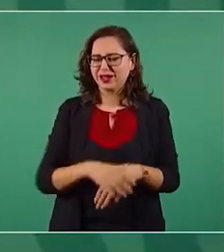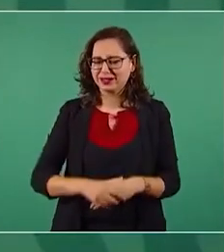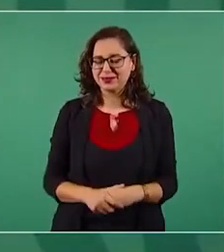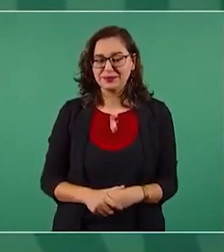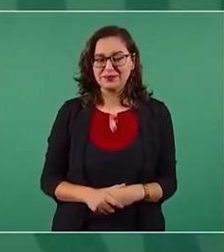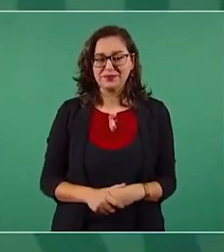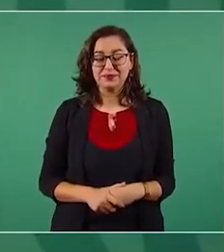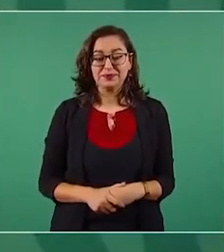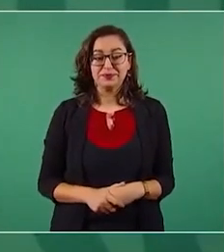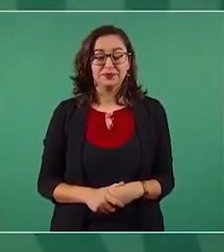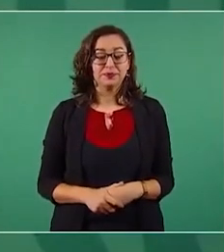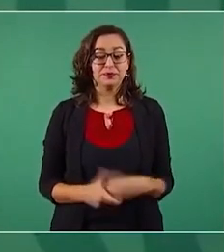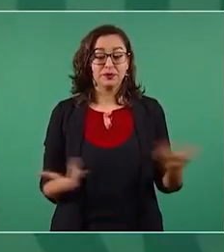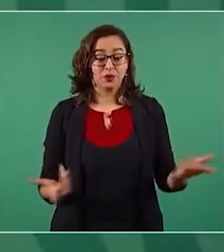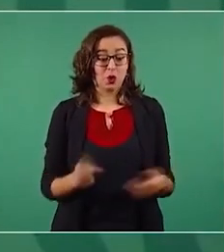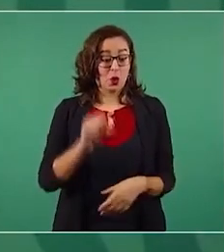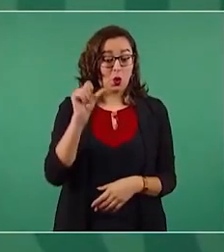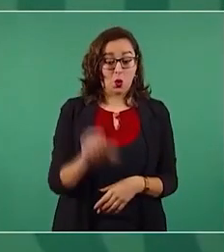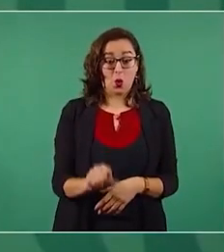Hasta la Reforma hoy